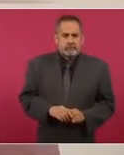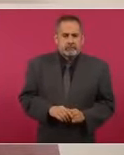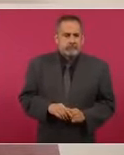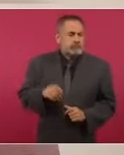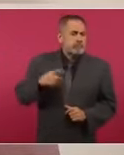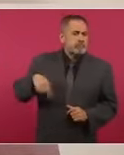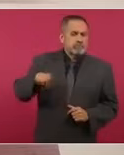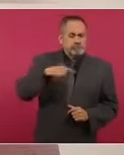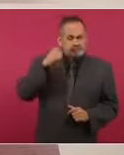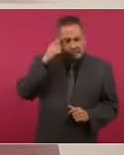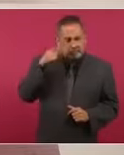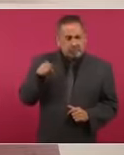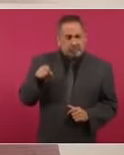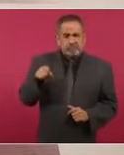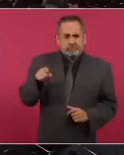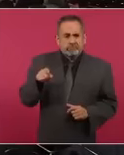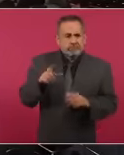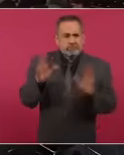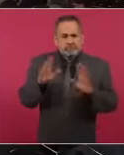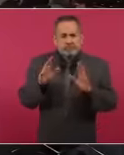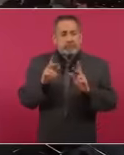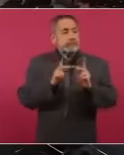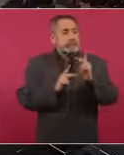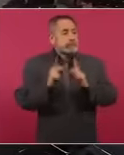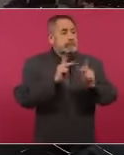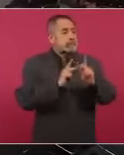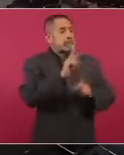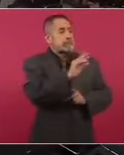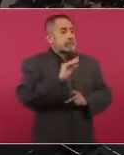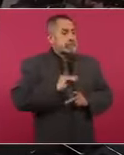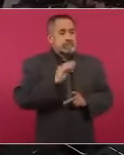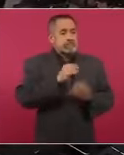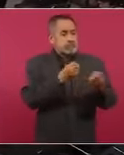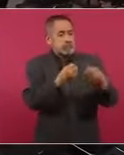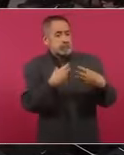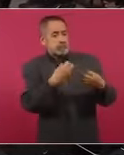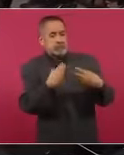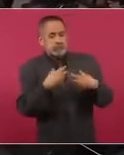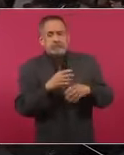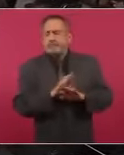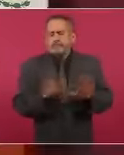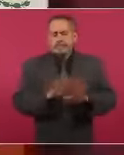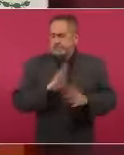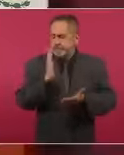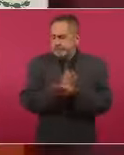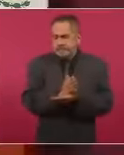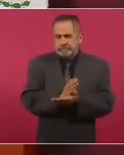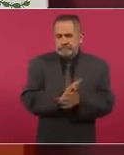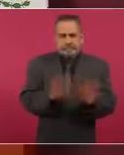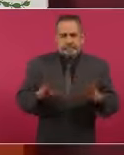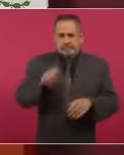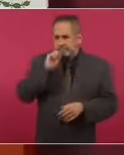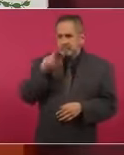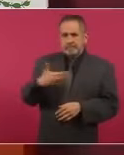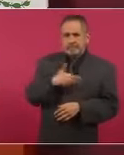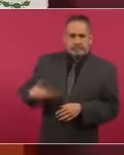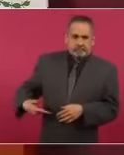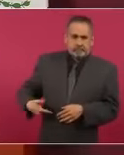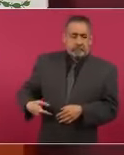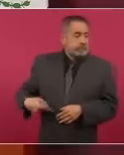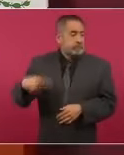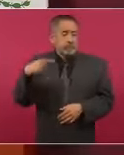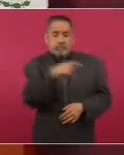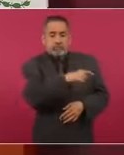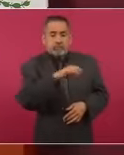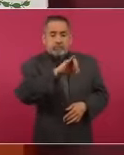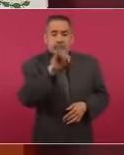quitaron las prestaciones que se eliminaron en el Ejecutivo, no así el Poder